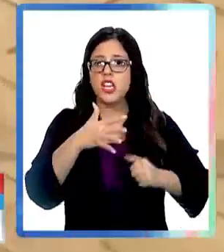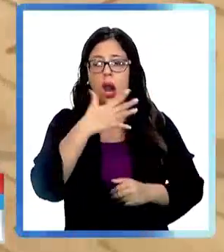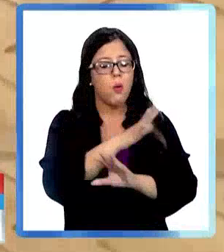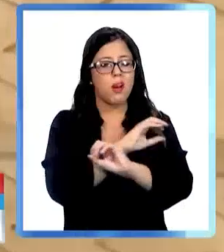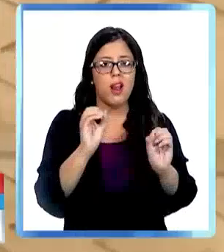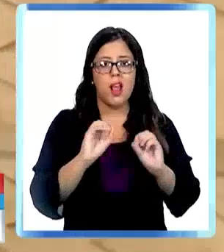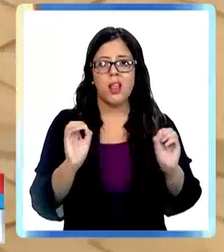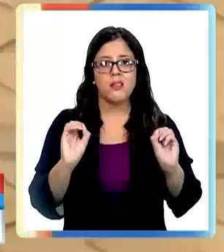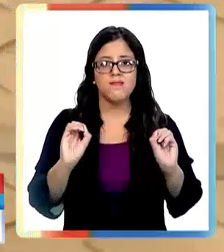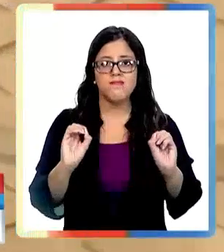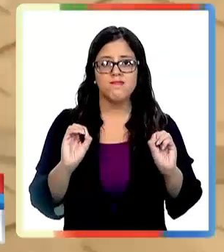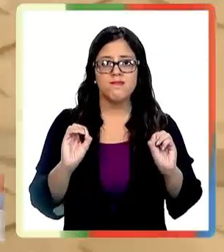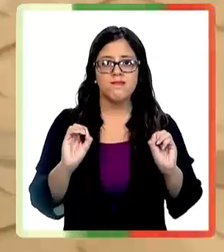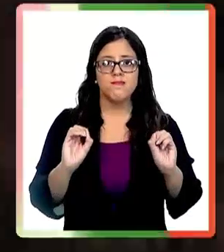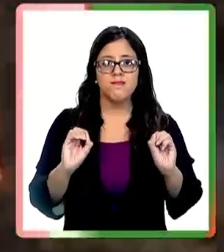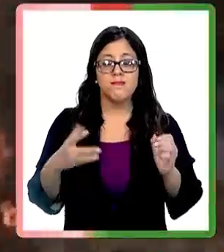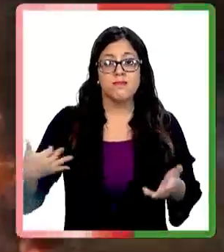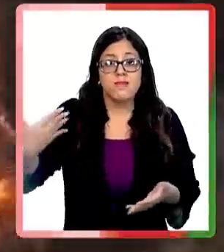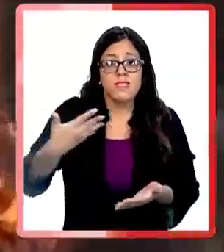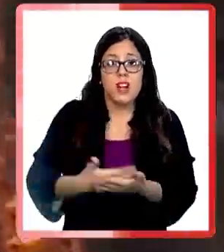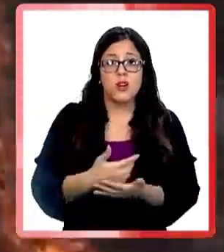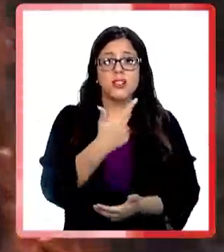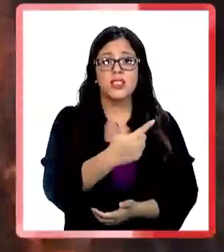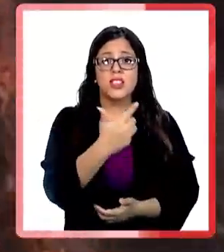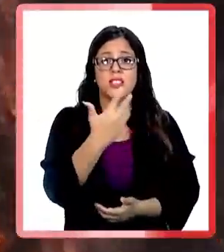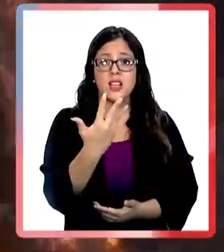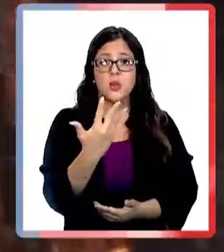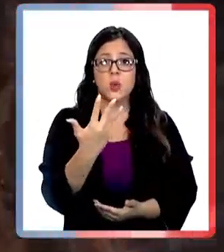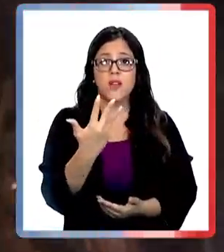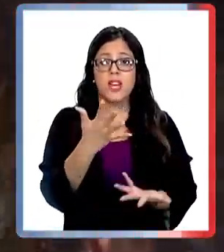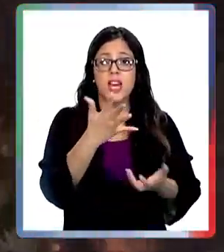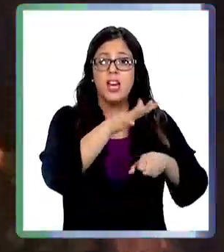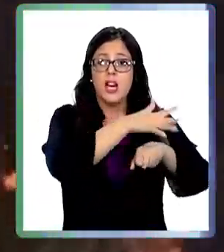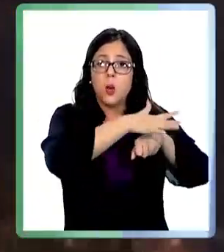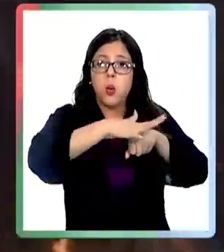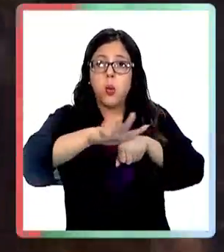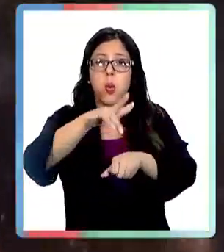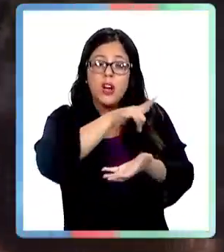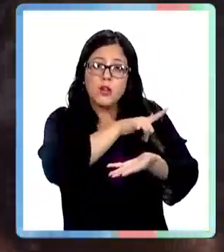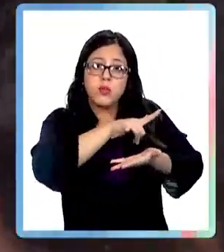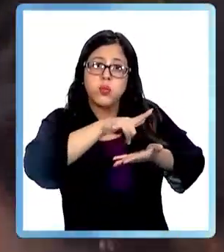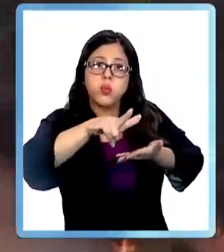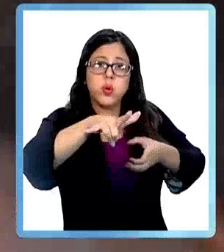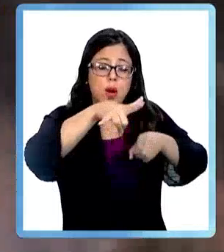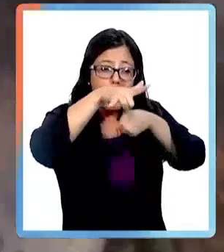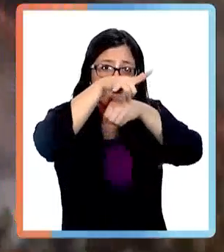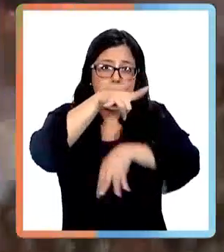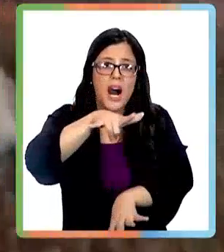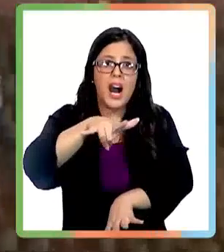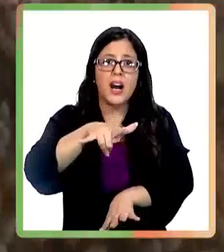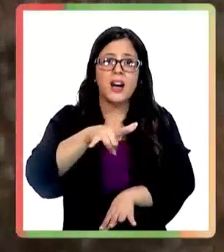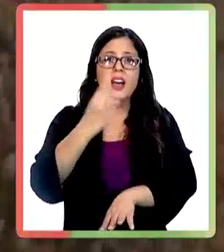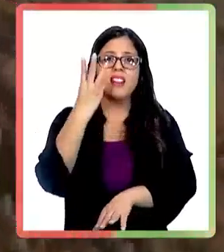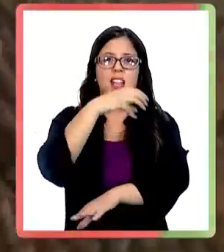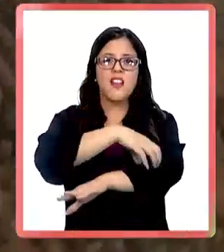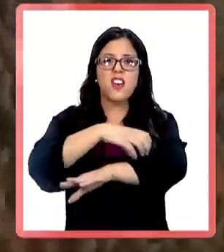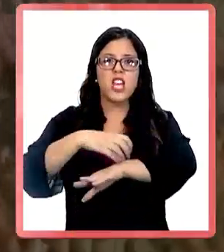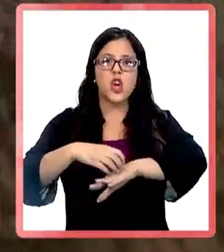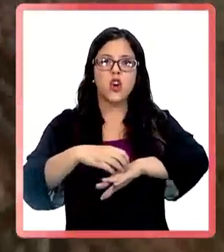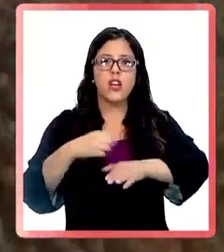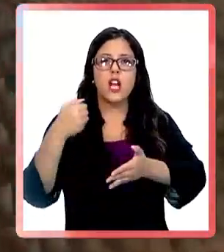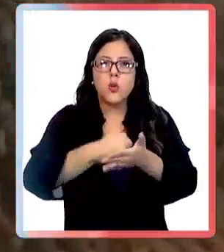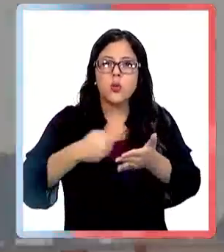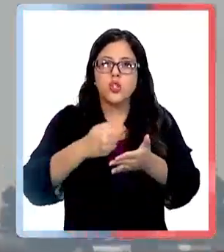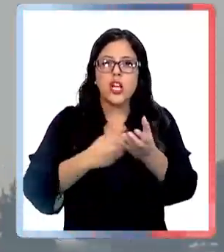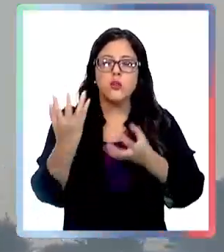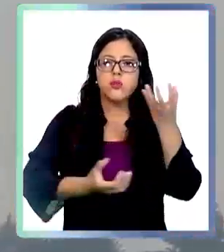leche para los niños, agua, nada. A estas alturas, 79 aeronaves están combatiendo los incendios en tres regiones